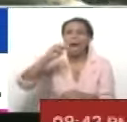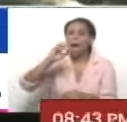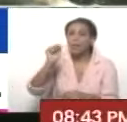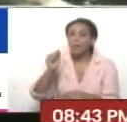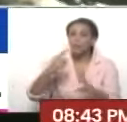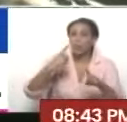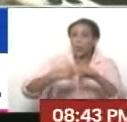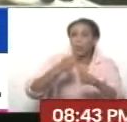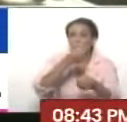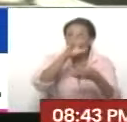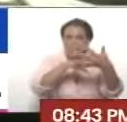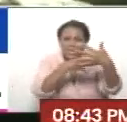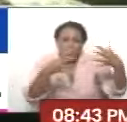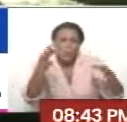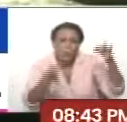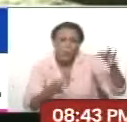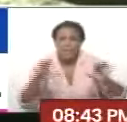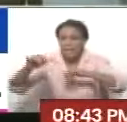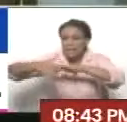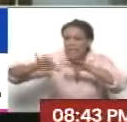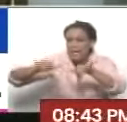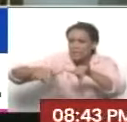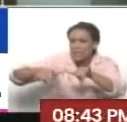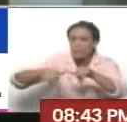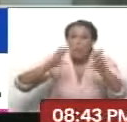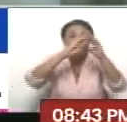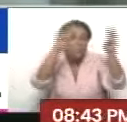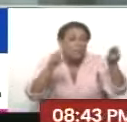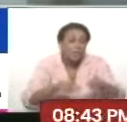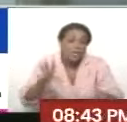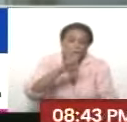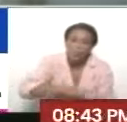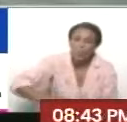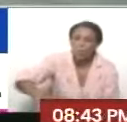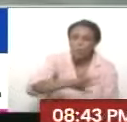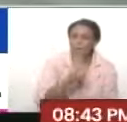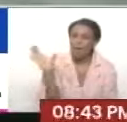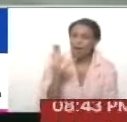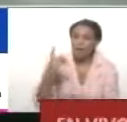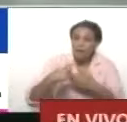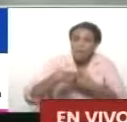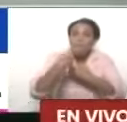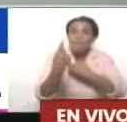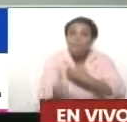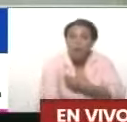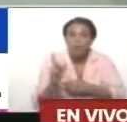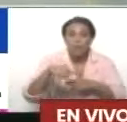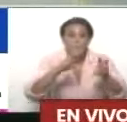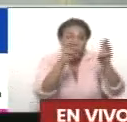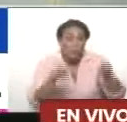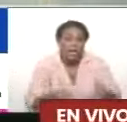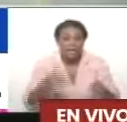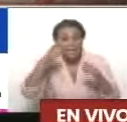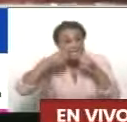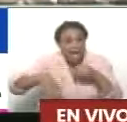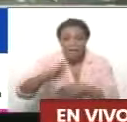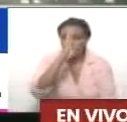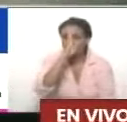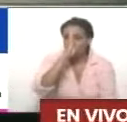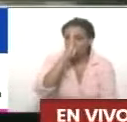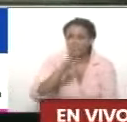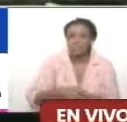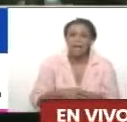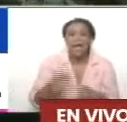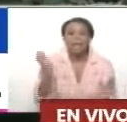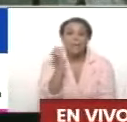el Cruz Diez, el Museo de Arquitectura, en fin, varios de nuestros museos también fuera de Caracas. Tenemos el Museo de los Llanos en Barinas, el